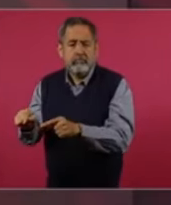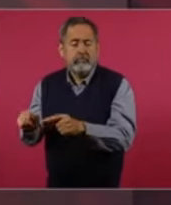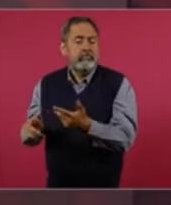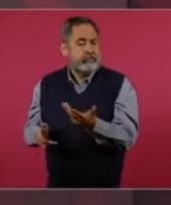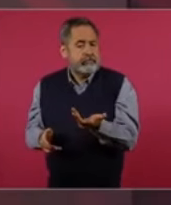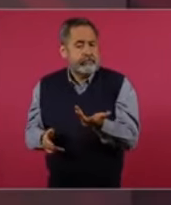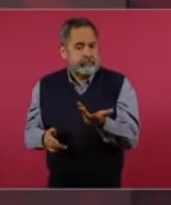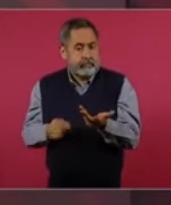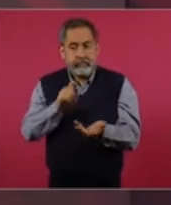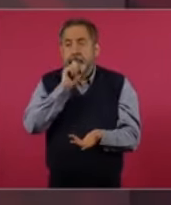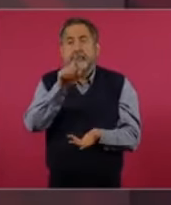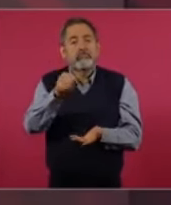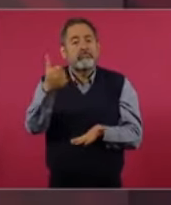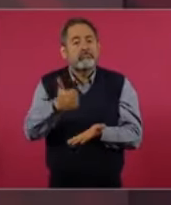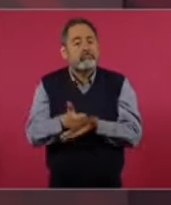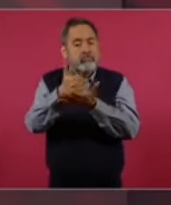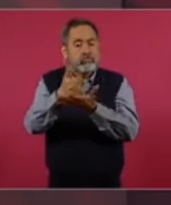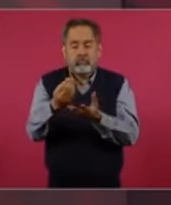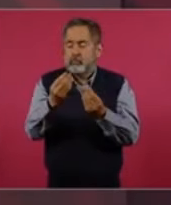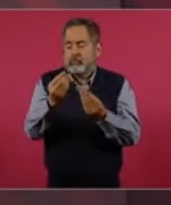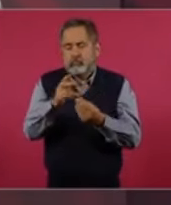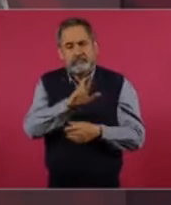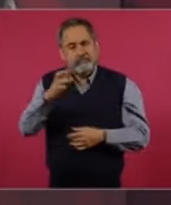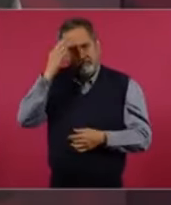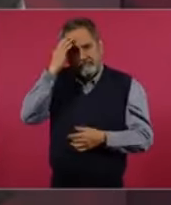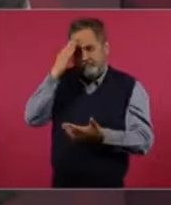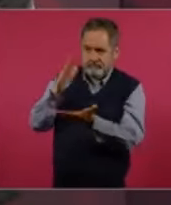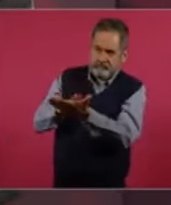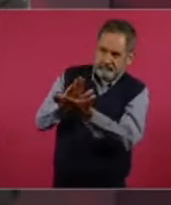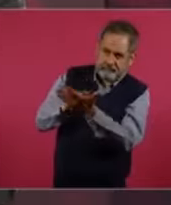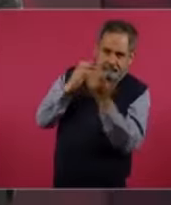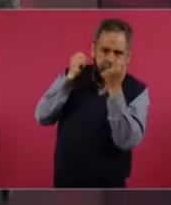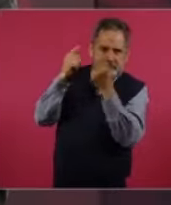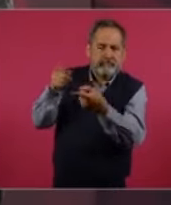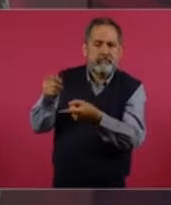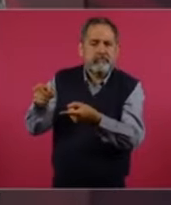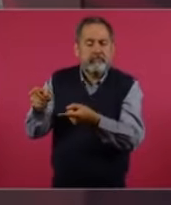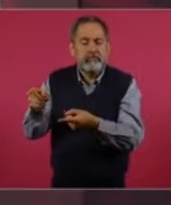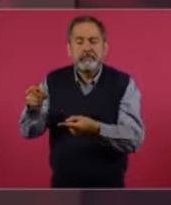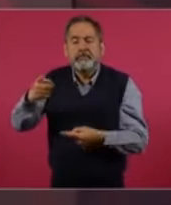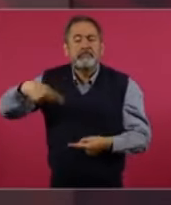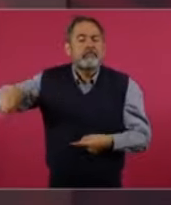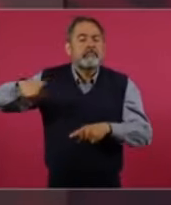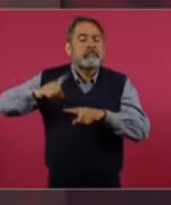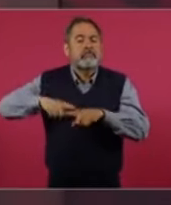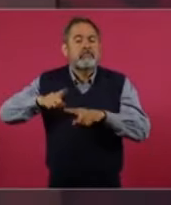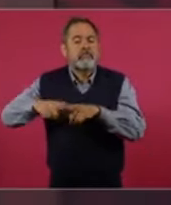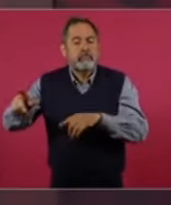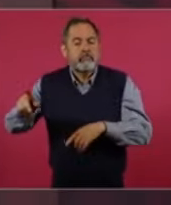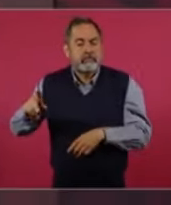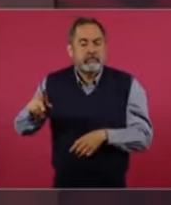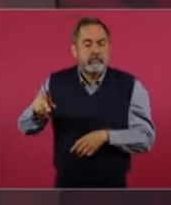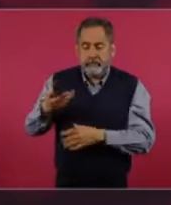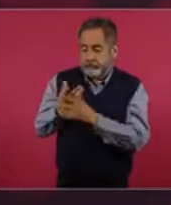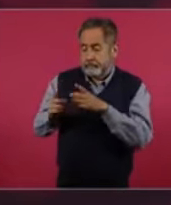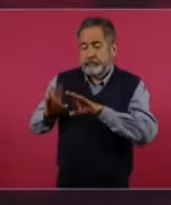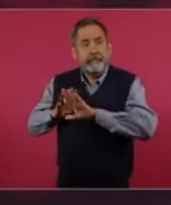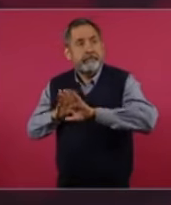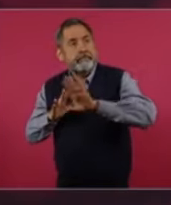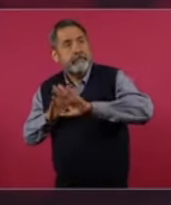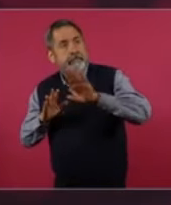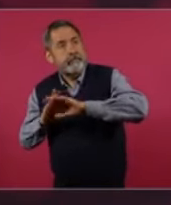y eso hay que reconocérselo a nuestros paisanos migrantes,